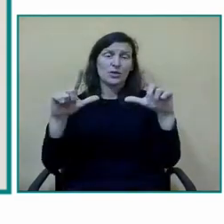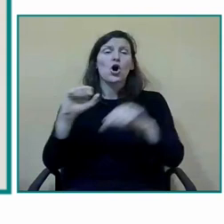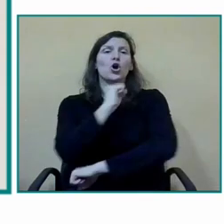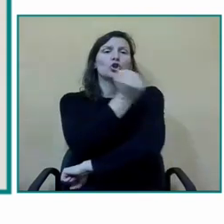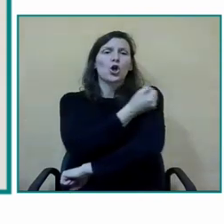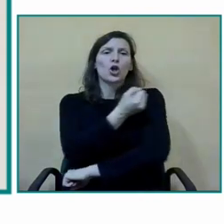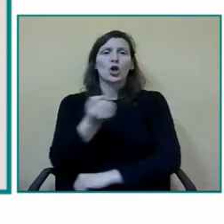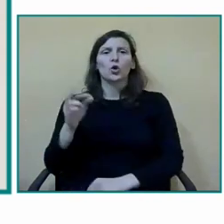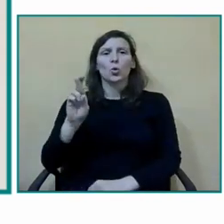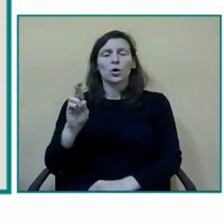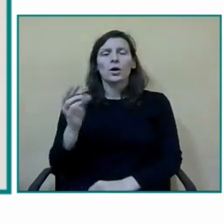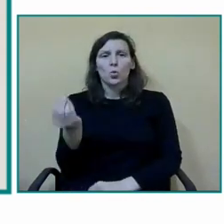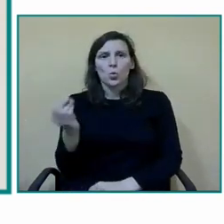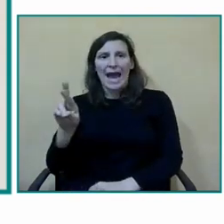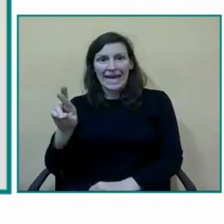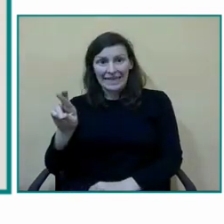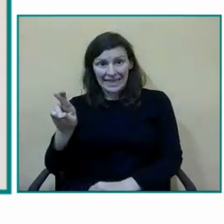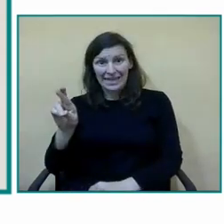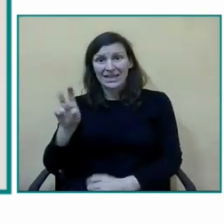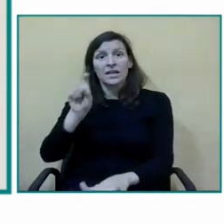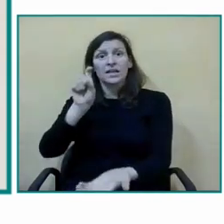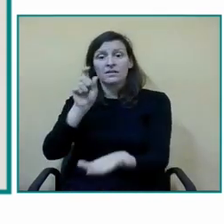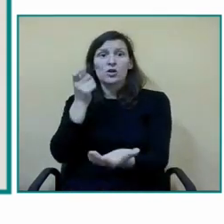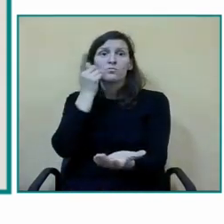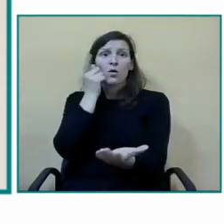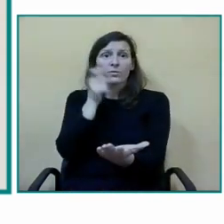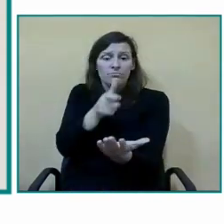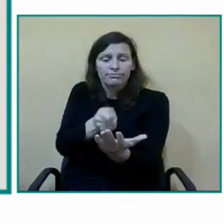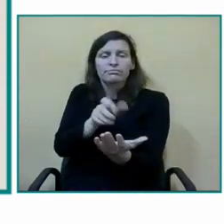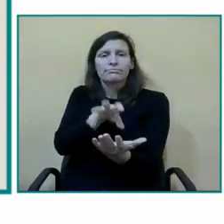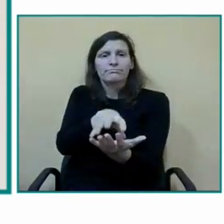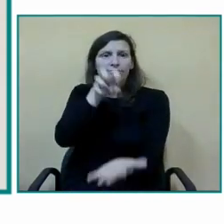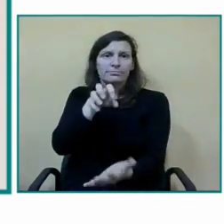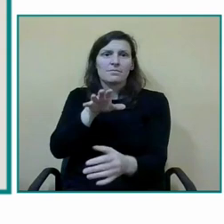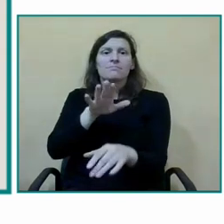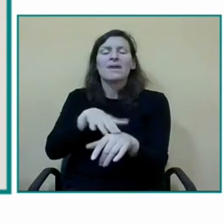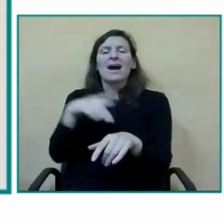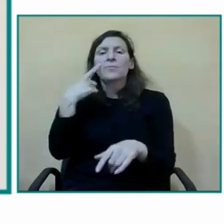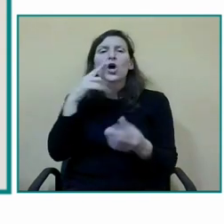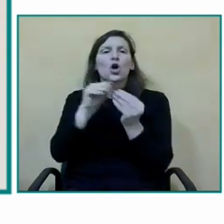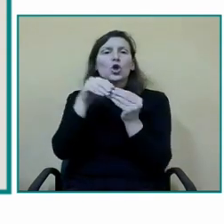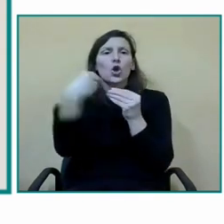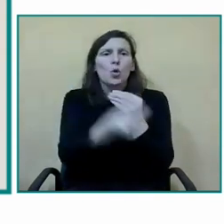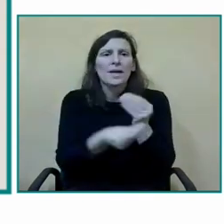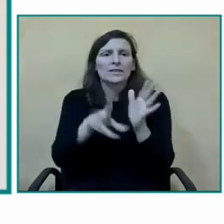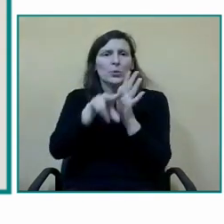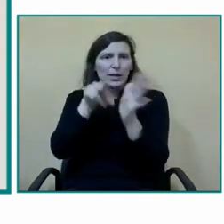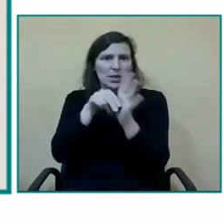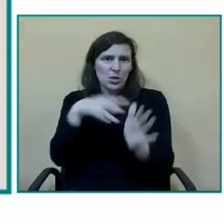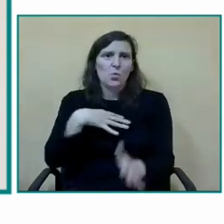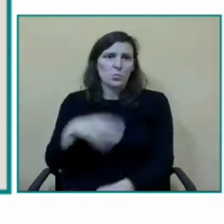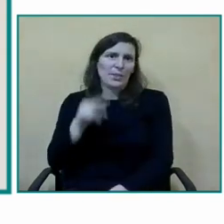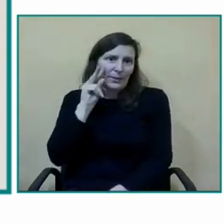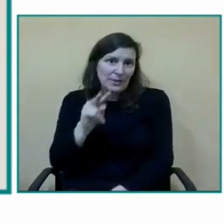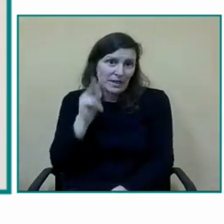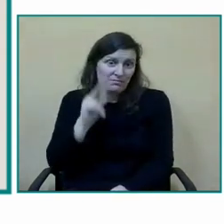más documentos como los que nos han mencionado antes Alejandro vídeos que les hubieran gustado